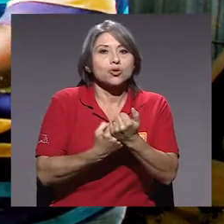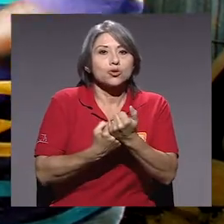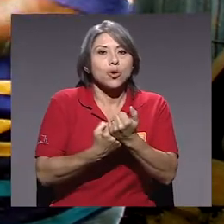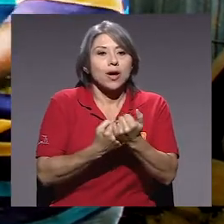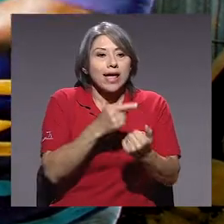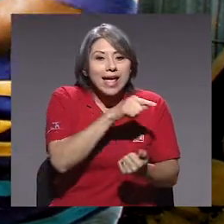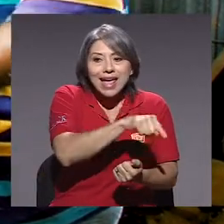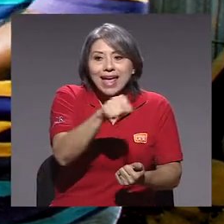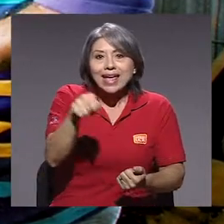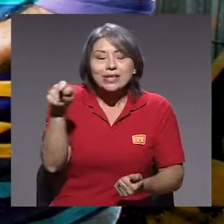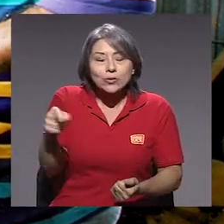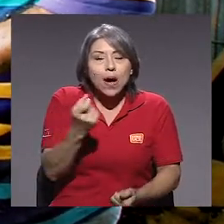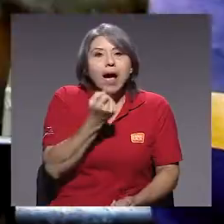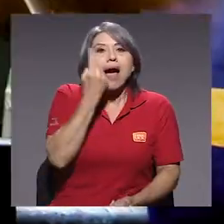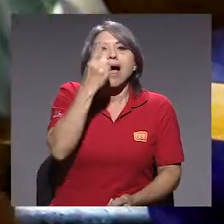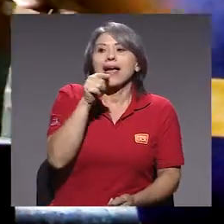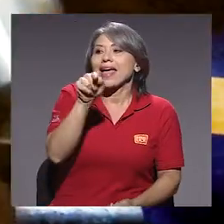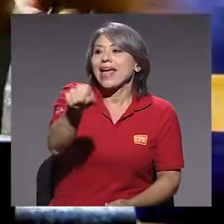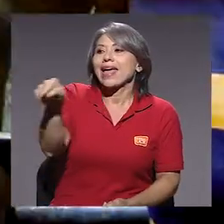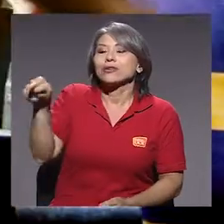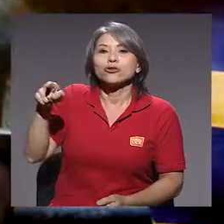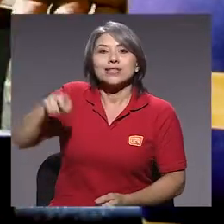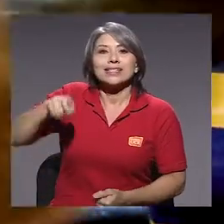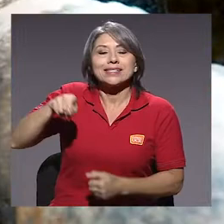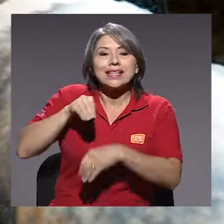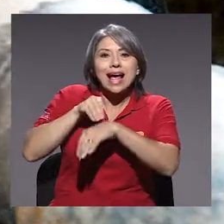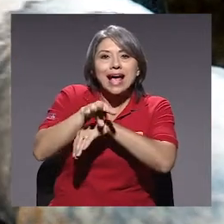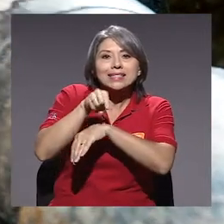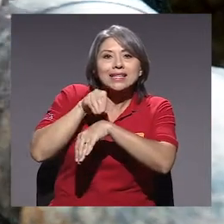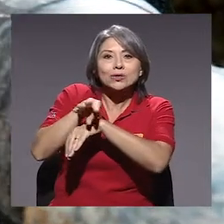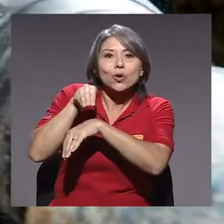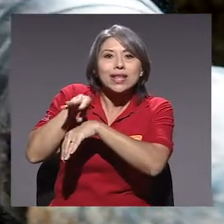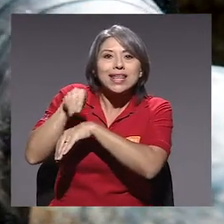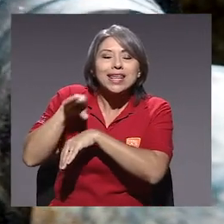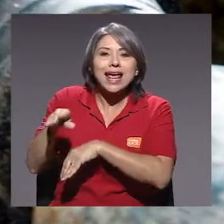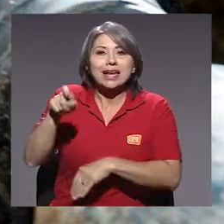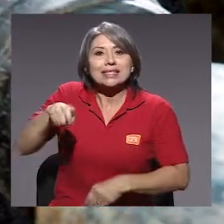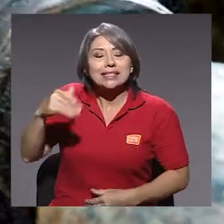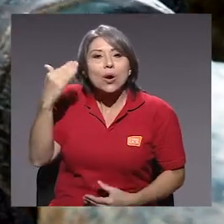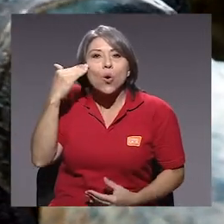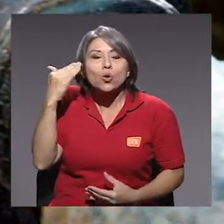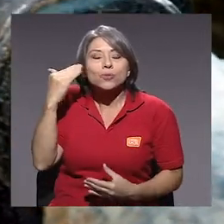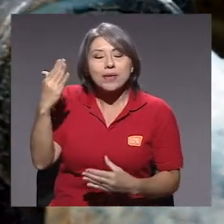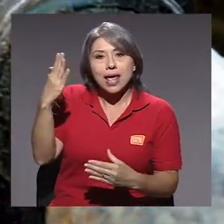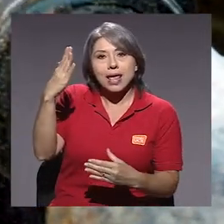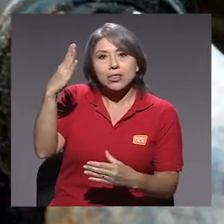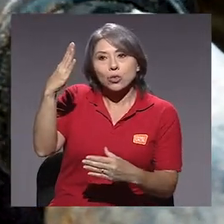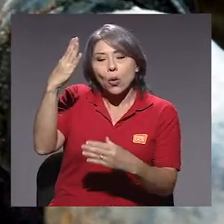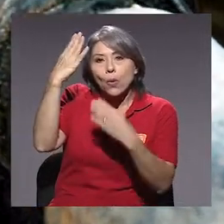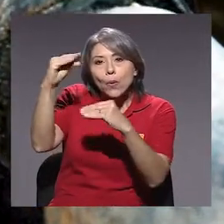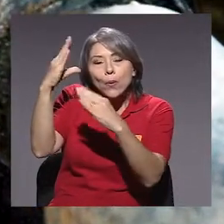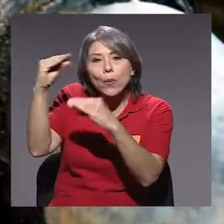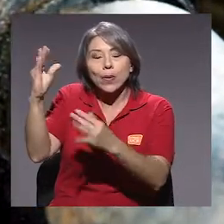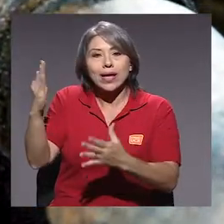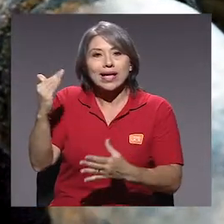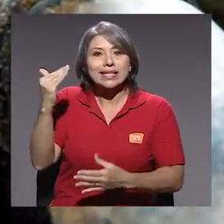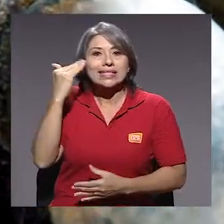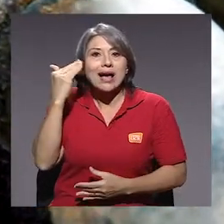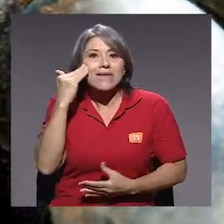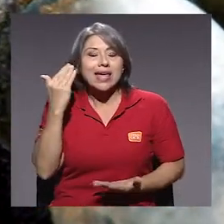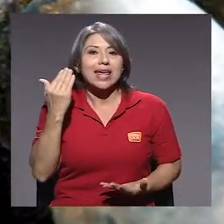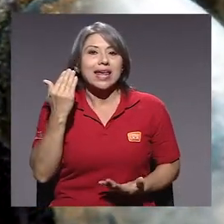tengan claro que ellos necesitan asesoría de tipo de conocimiento, de saber